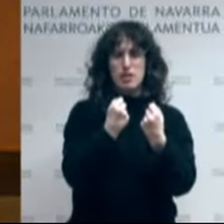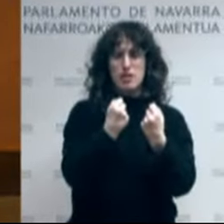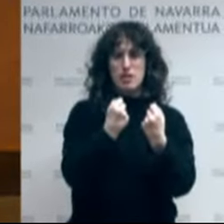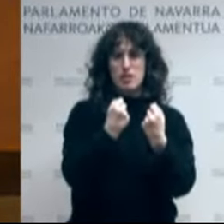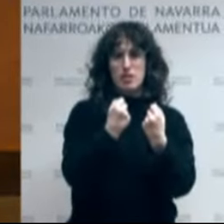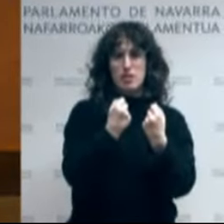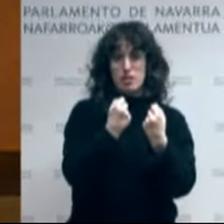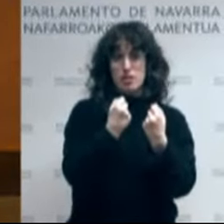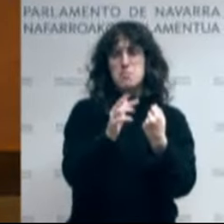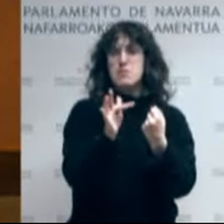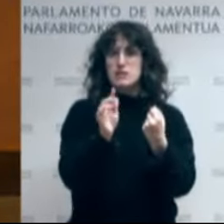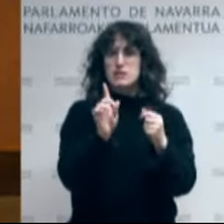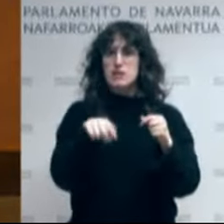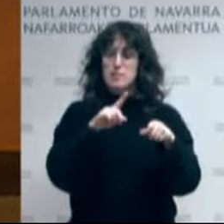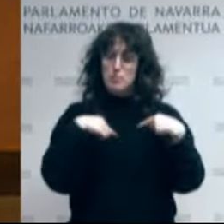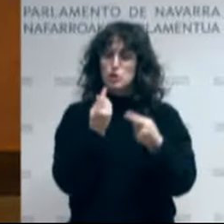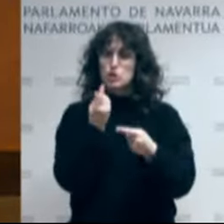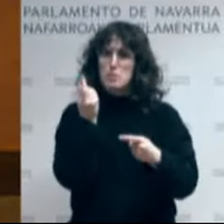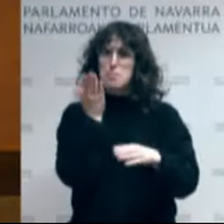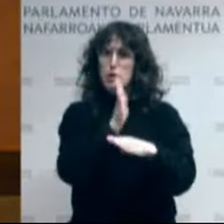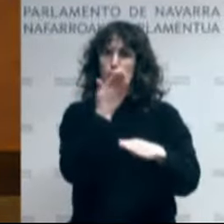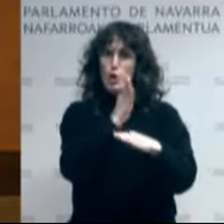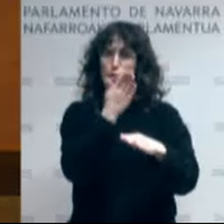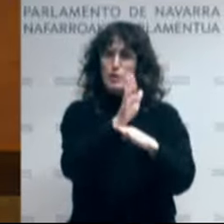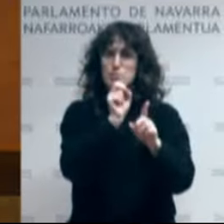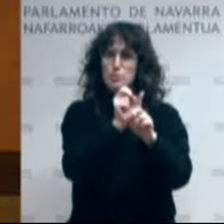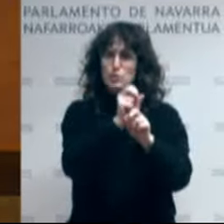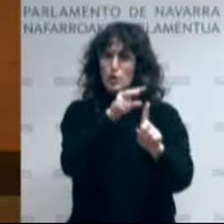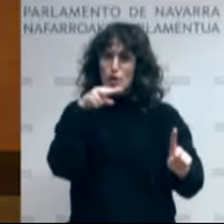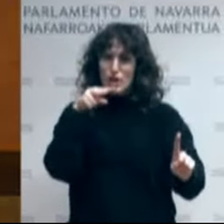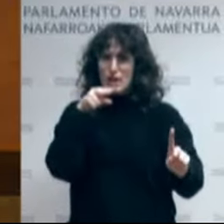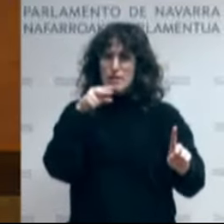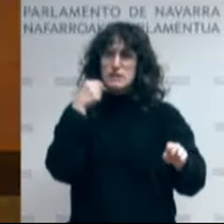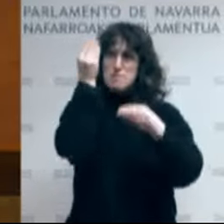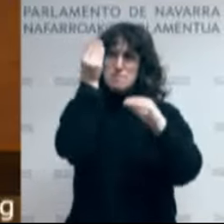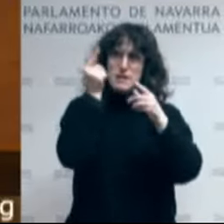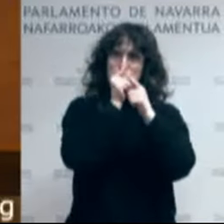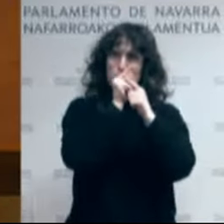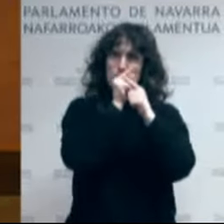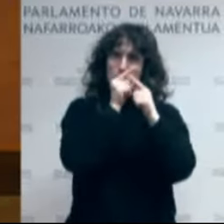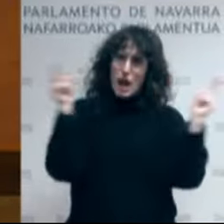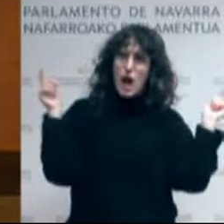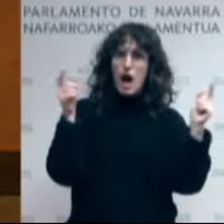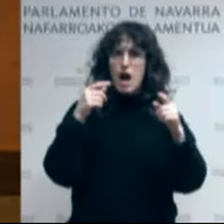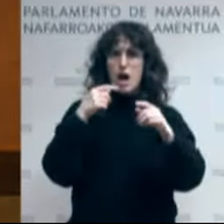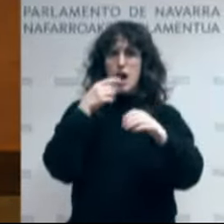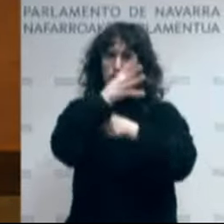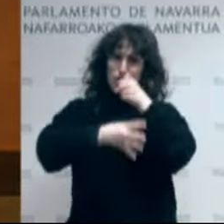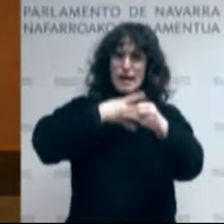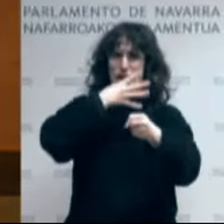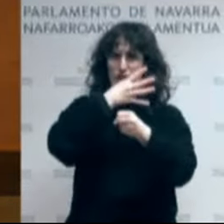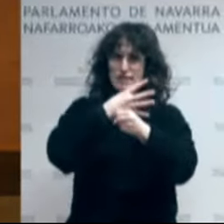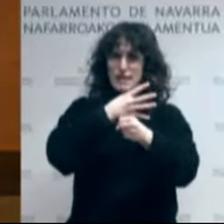legealdi osorako ikuspegia proposatuz. Ezan genuen bezala, aurre kontuen, aurre